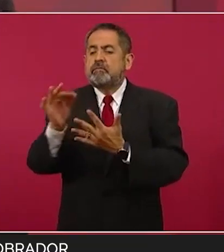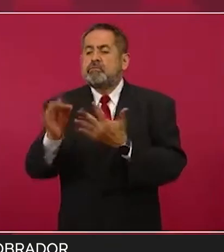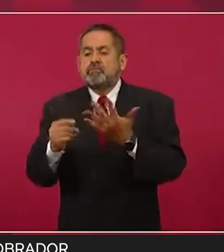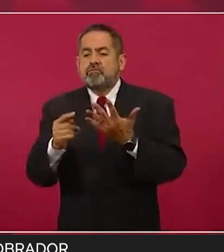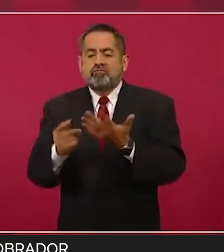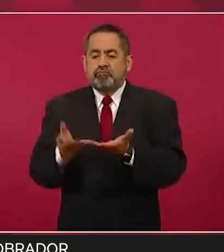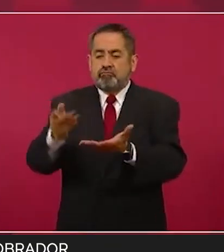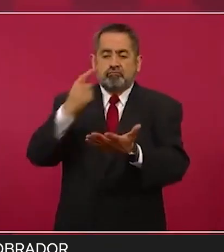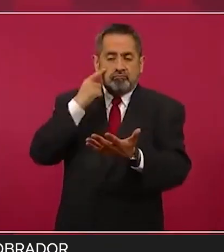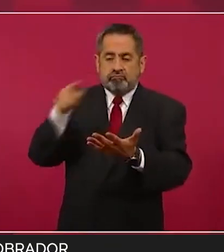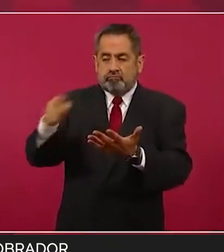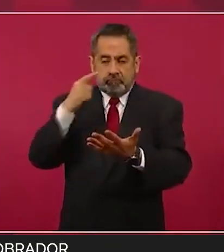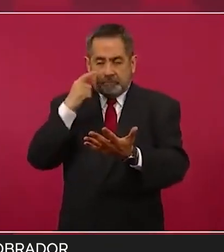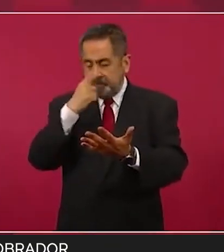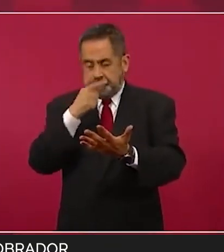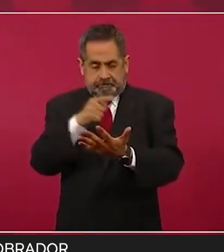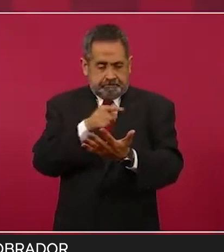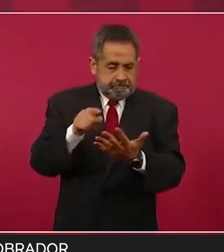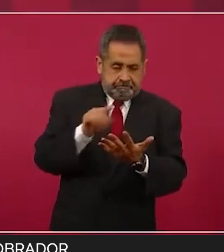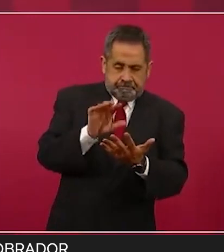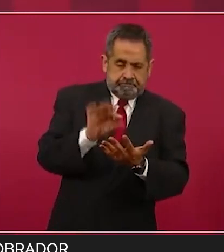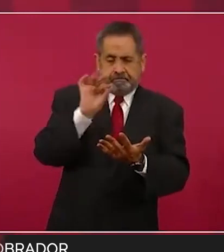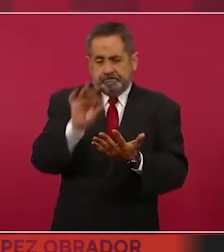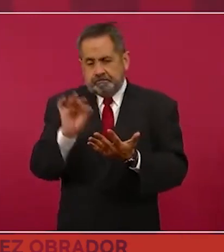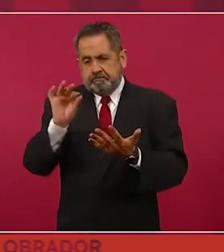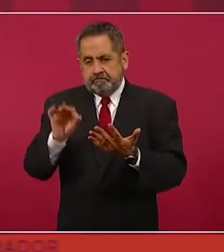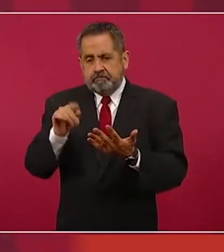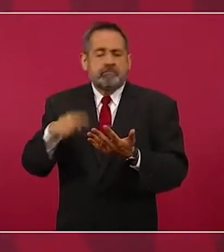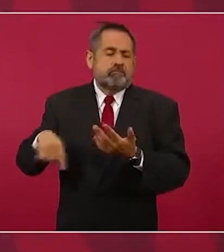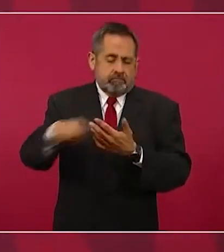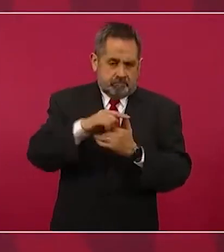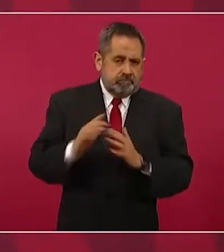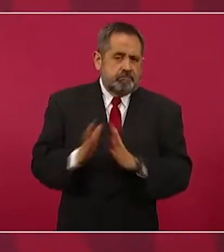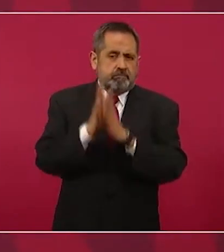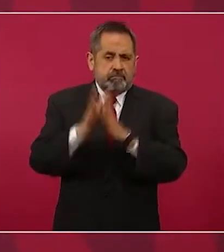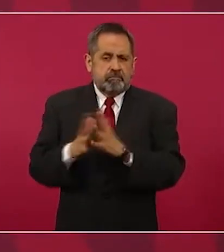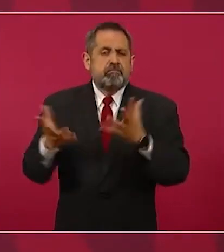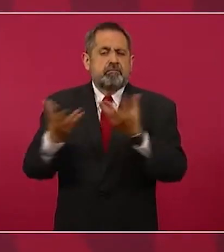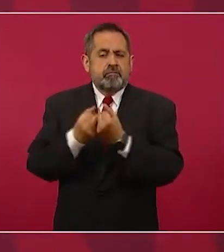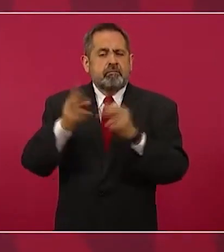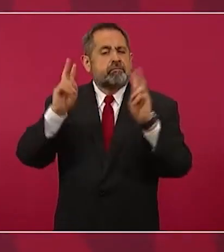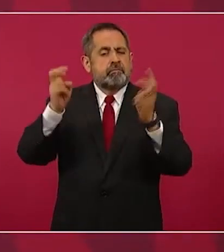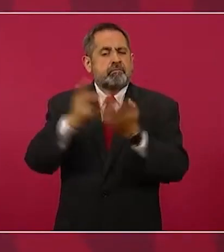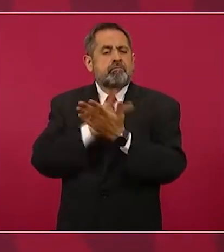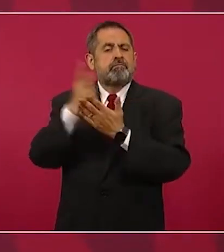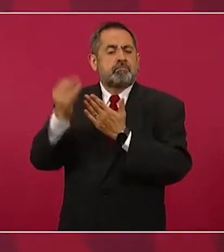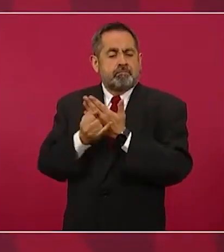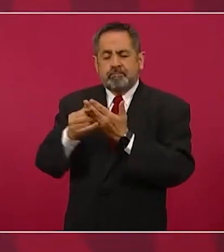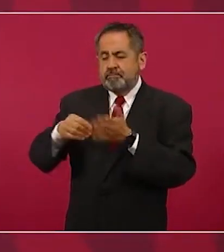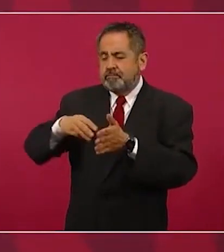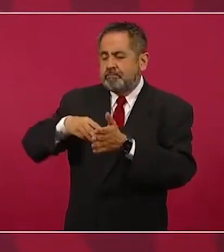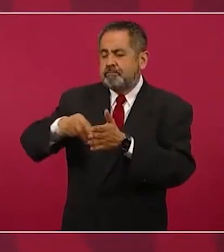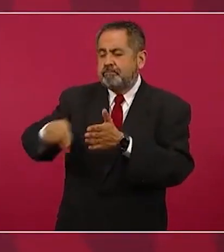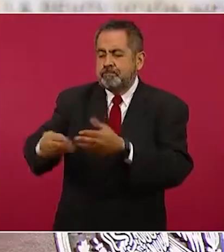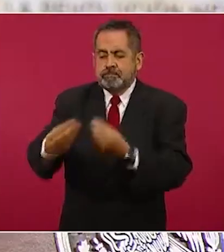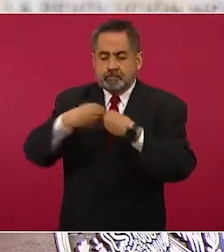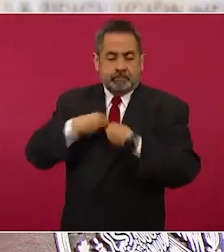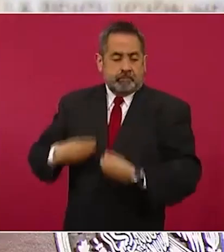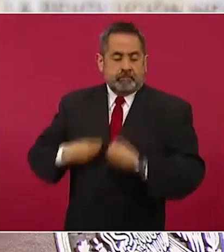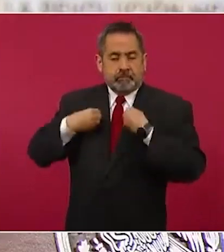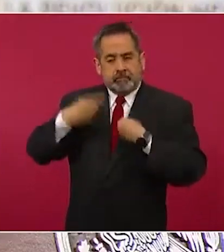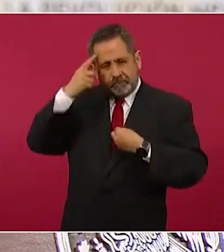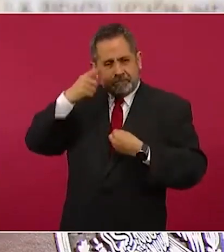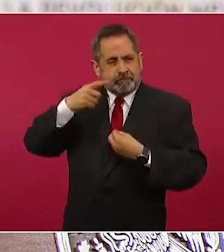provocación el que hayan abandonado una camioneta con 10 cuerpos frente al Palacio de Gobierno de Zacatecas y aseguró que este acto tiene que ver con